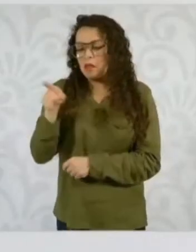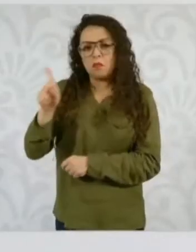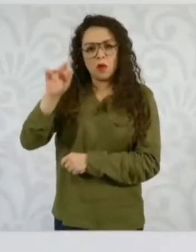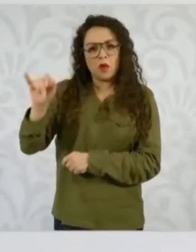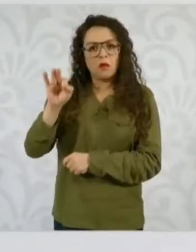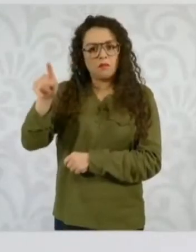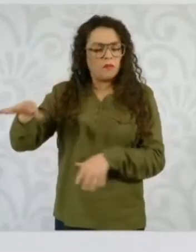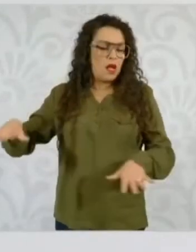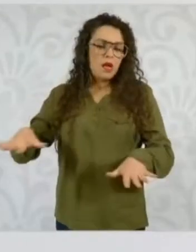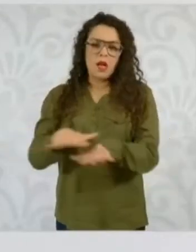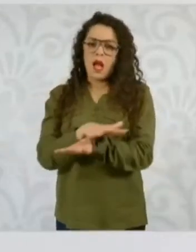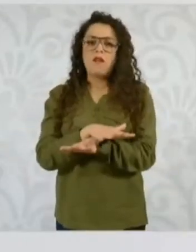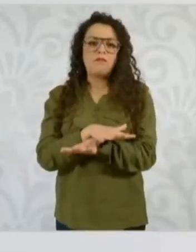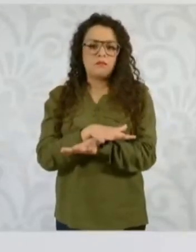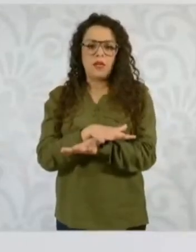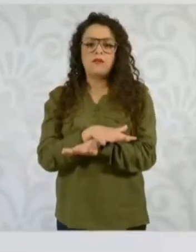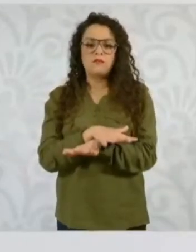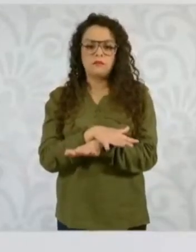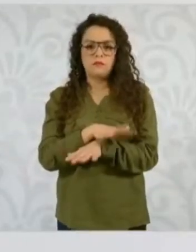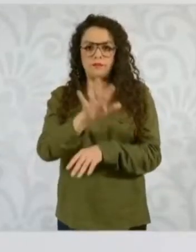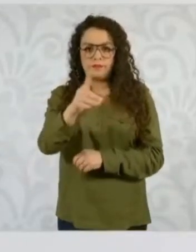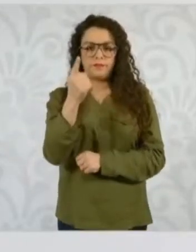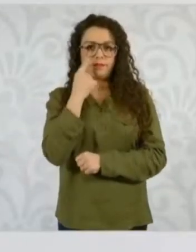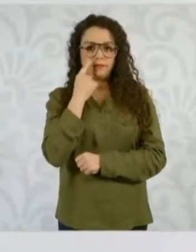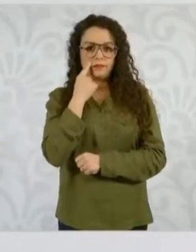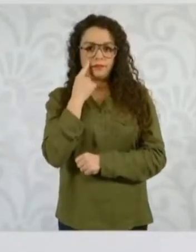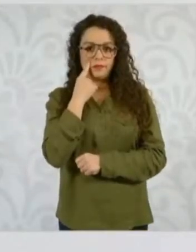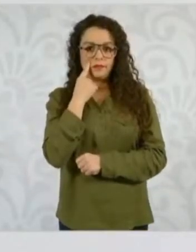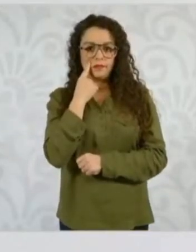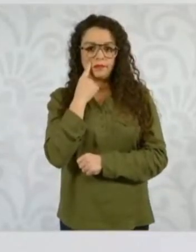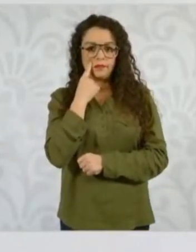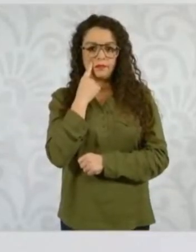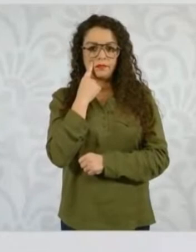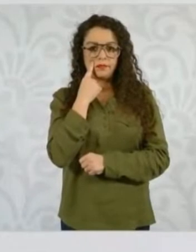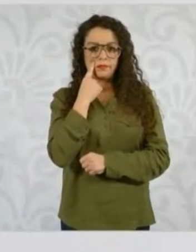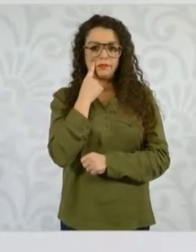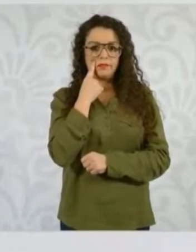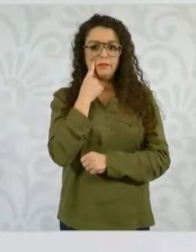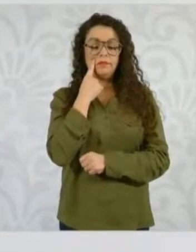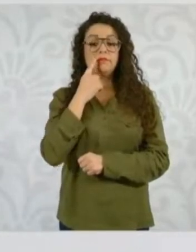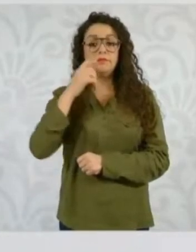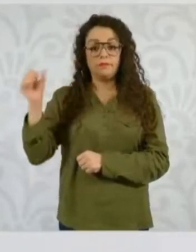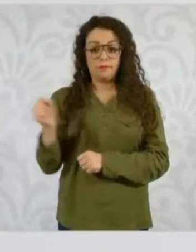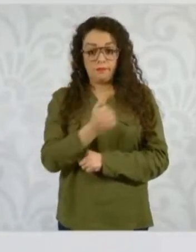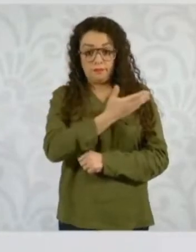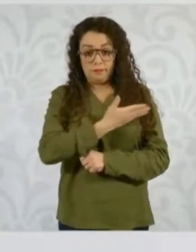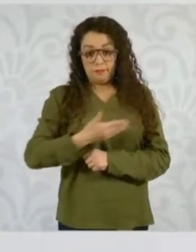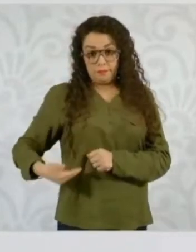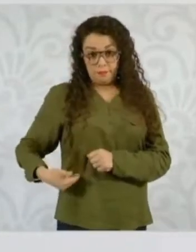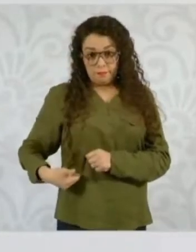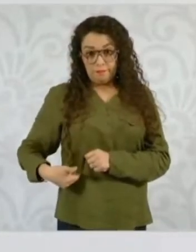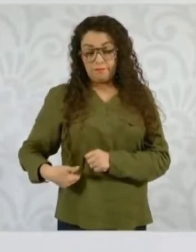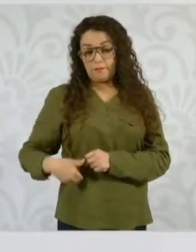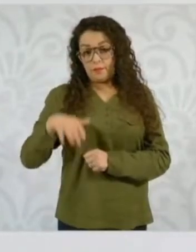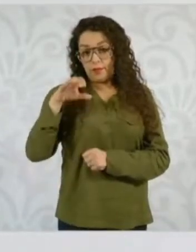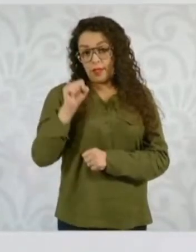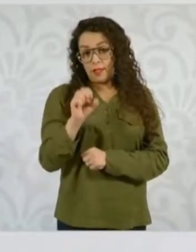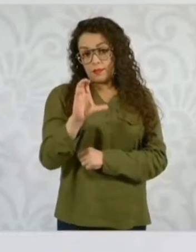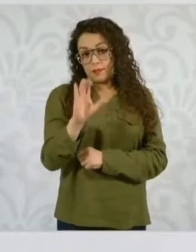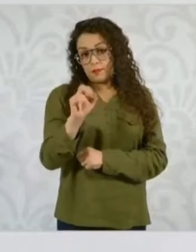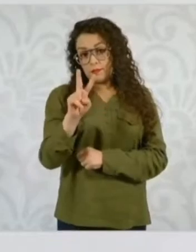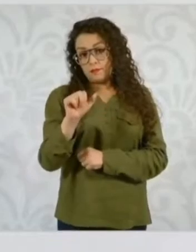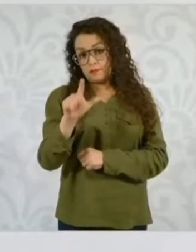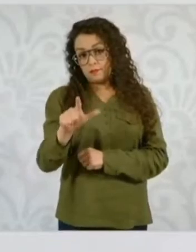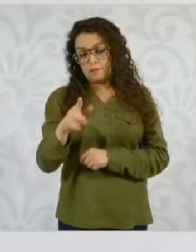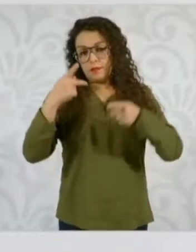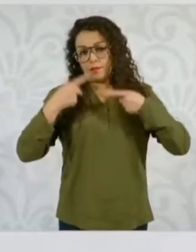que la comandanta suprema de las Fuerzas Armadas es una civil y que nunca va a ordenar la represión.